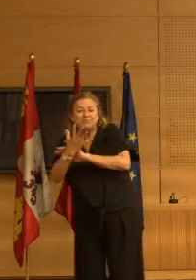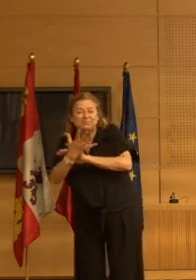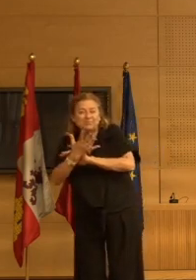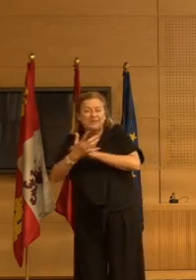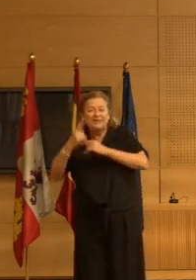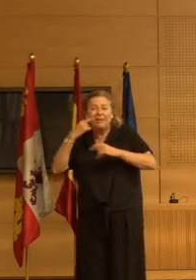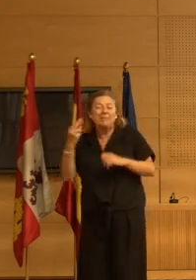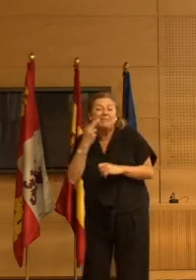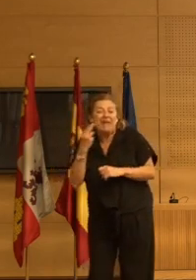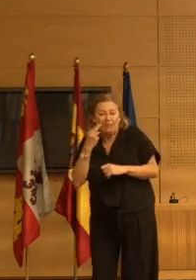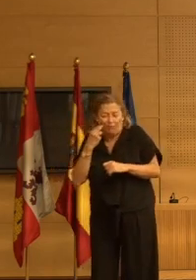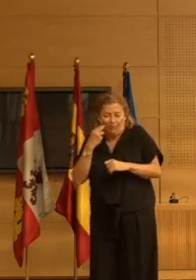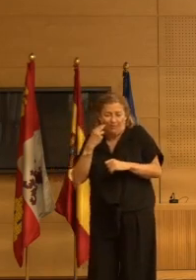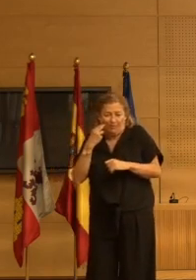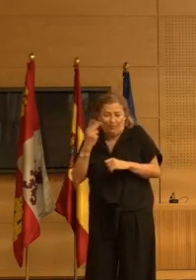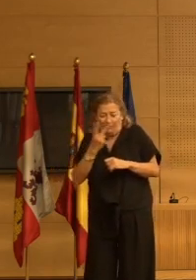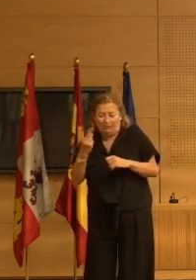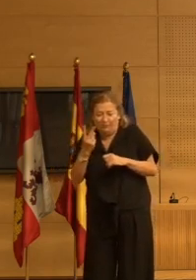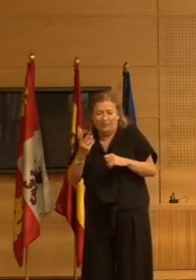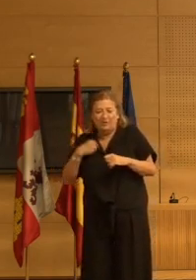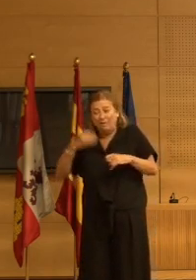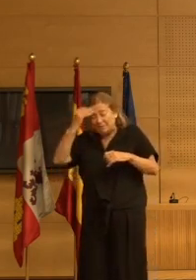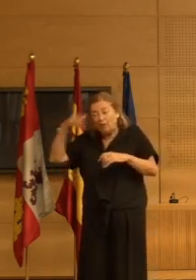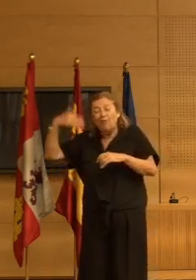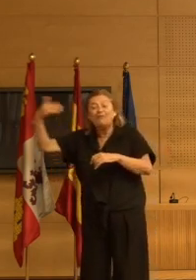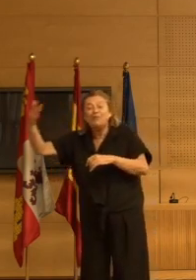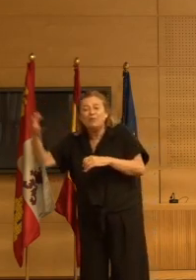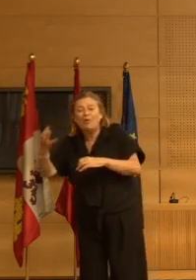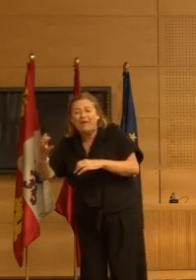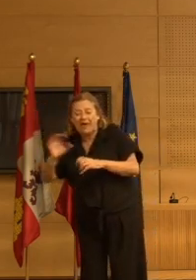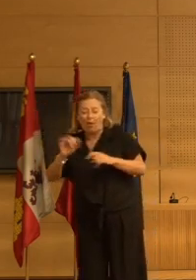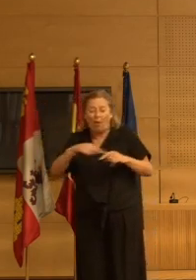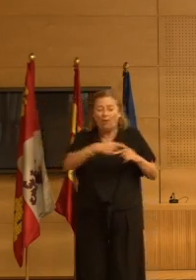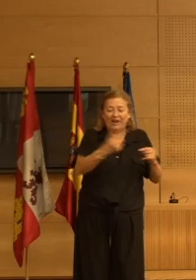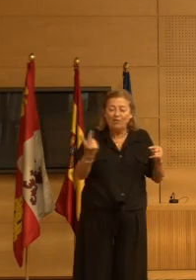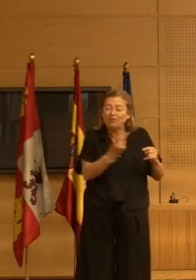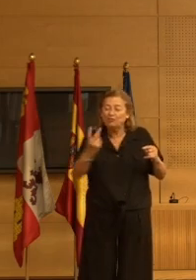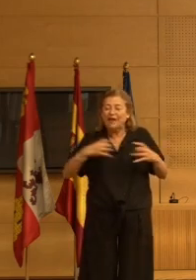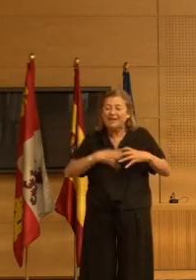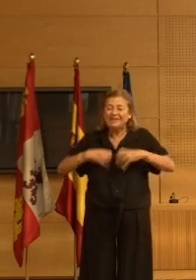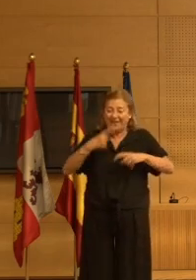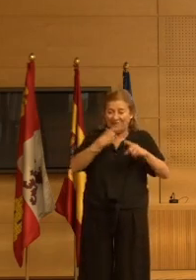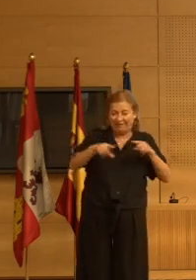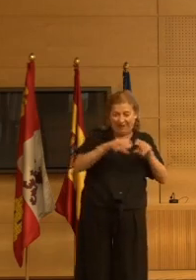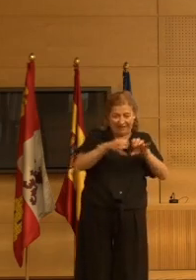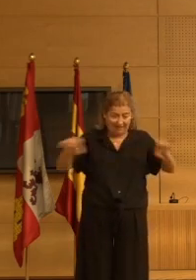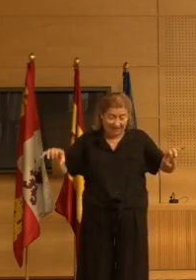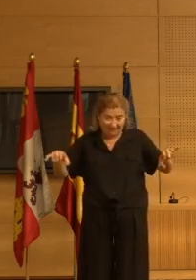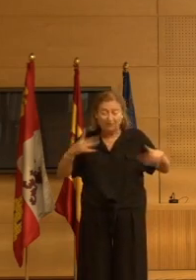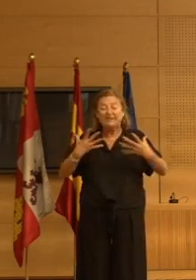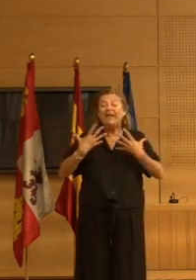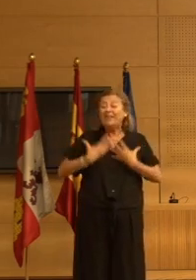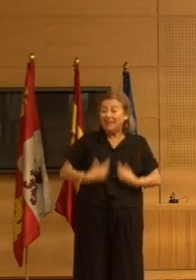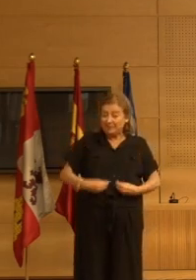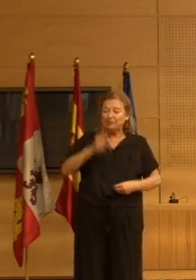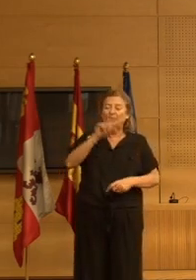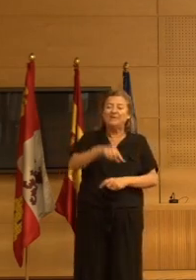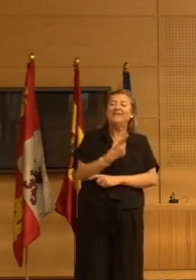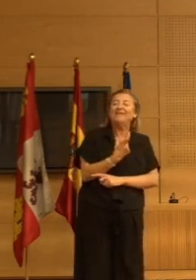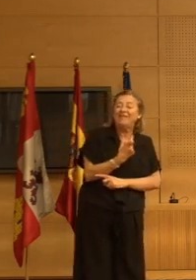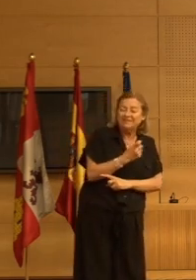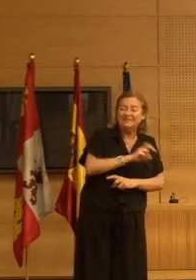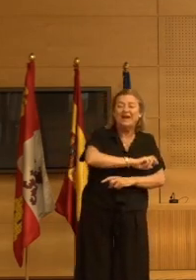de temor de que algo terrible vaya a pasar ahí vamos a tener que utilizar enfoques distintos la depresión también necesita